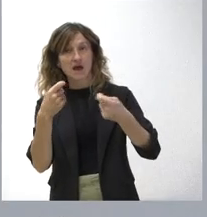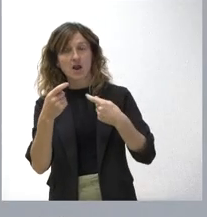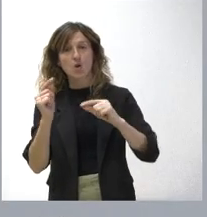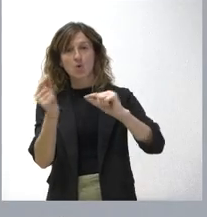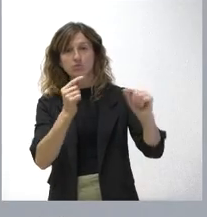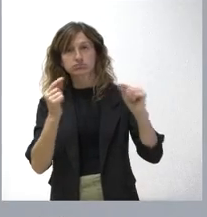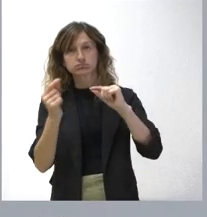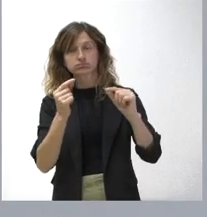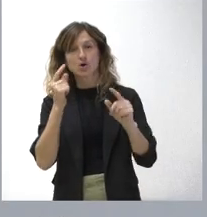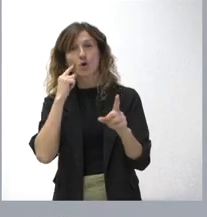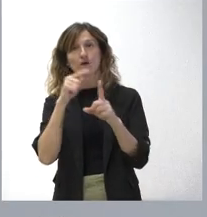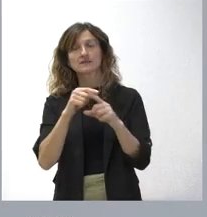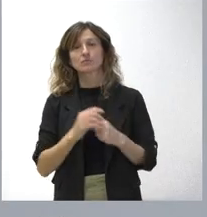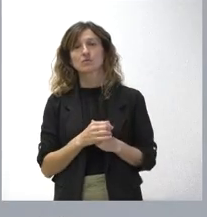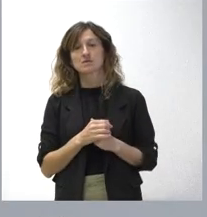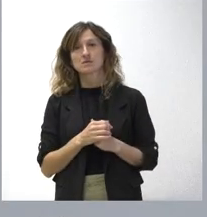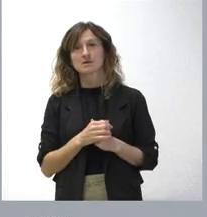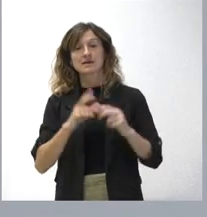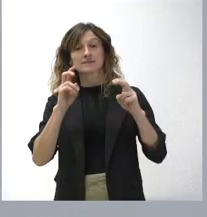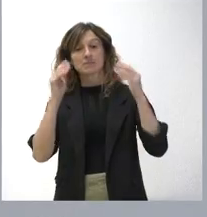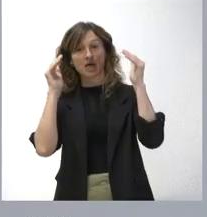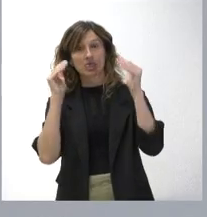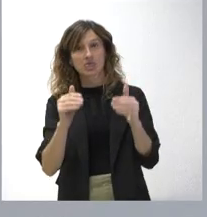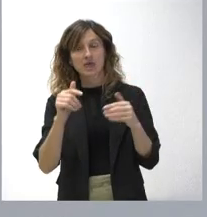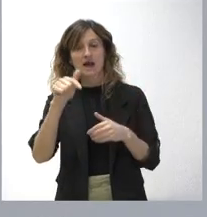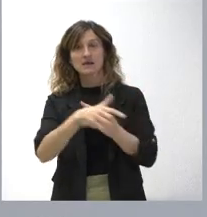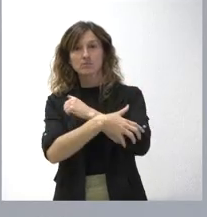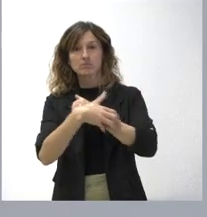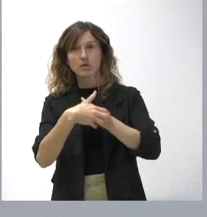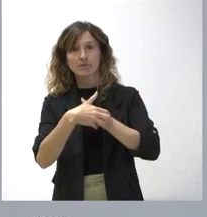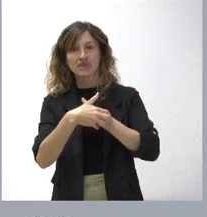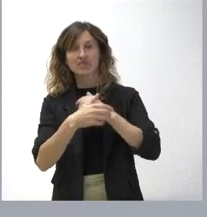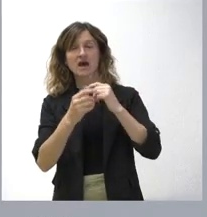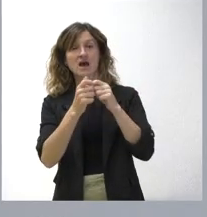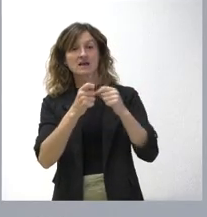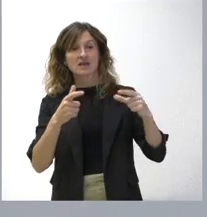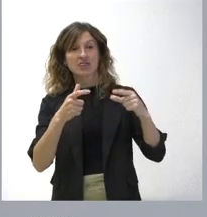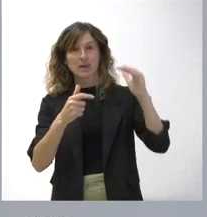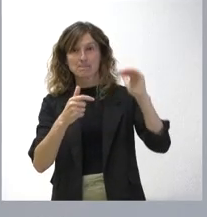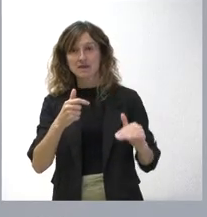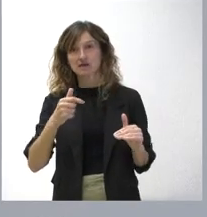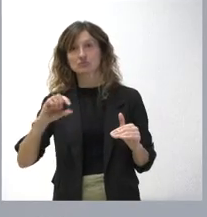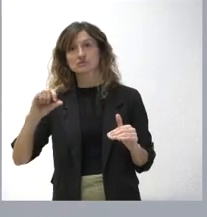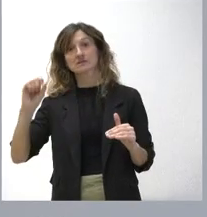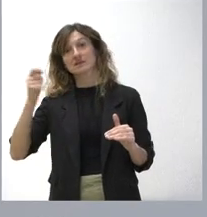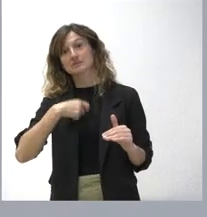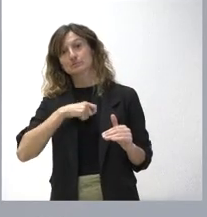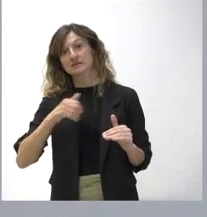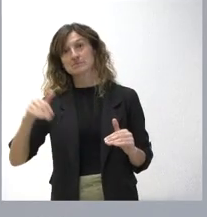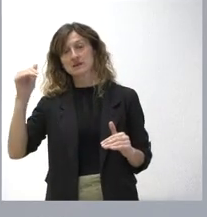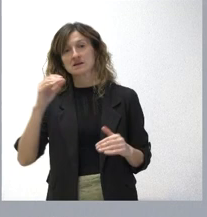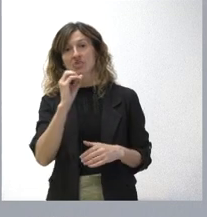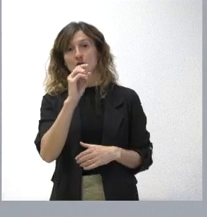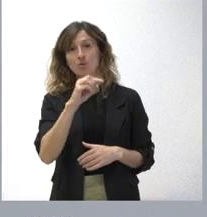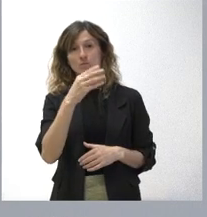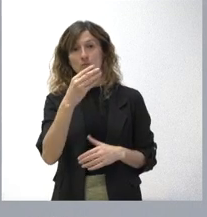objetivo. No fijarnos solo en el hecho de que aquí la pobreza crece menos que en el conjunto nacional y que tenemos cuatro puntos menos